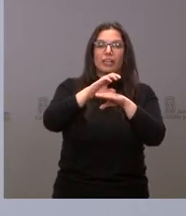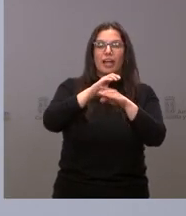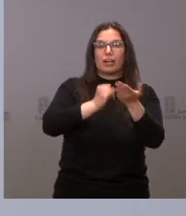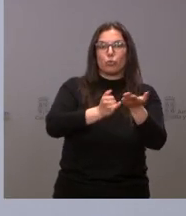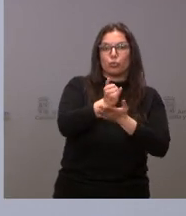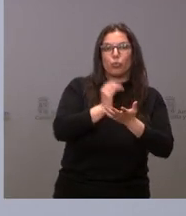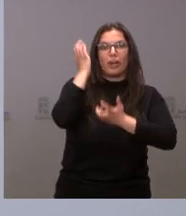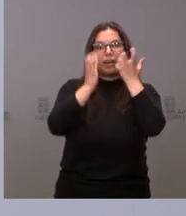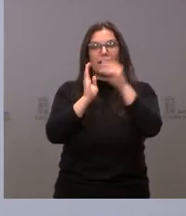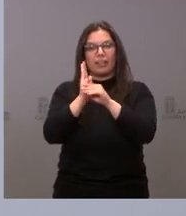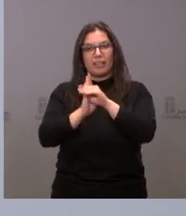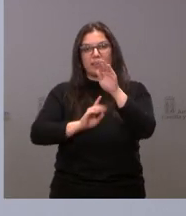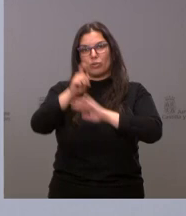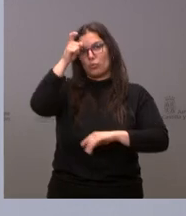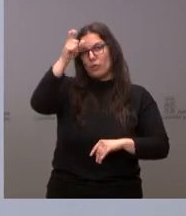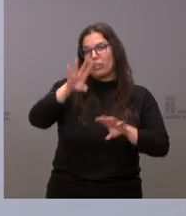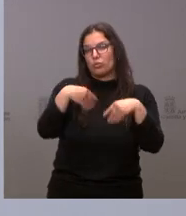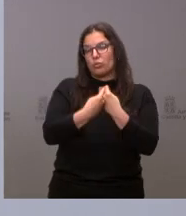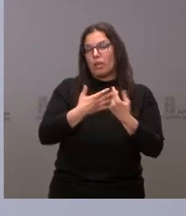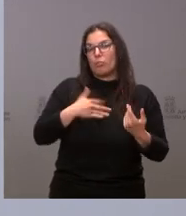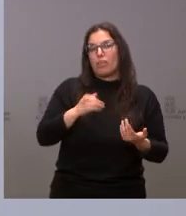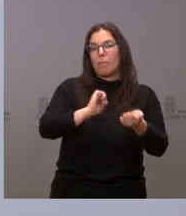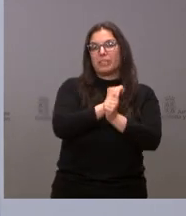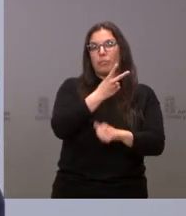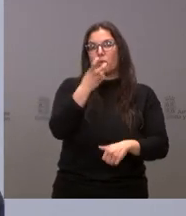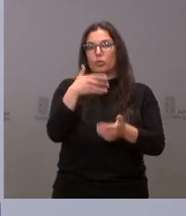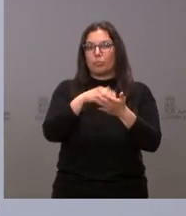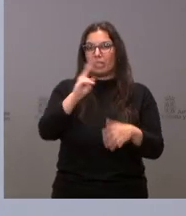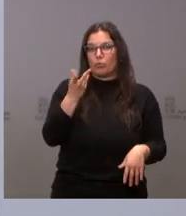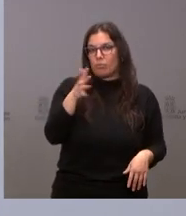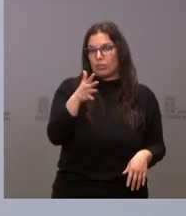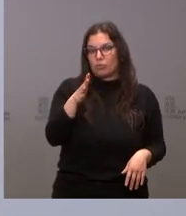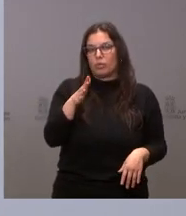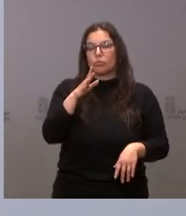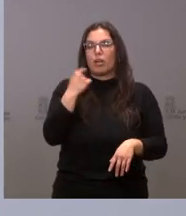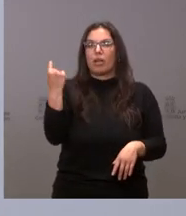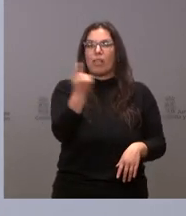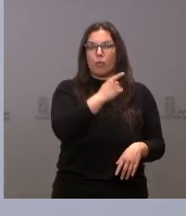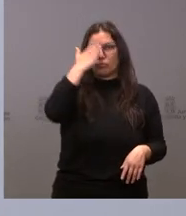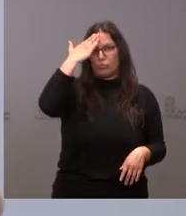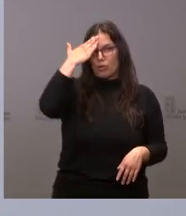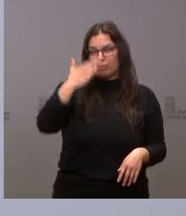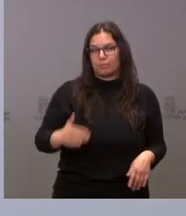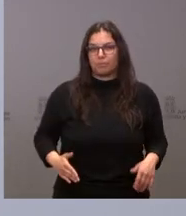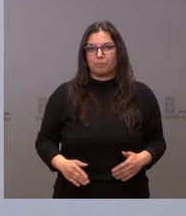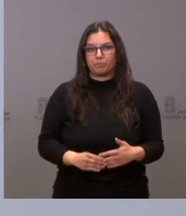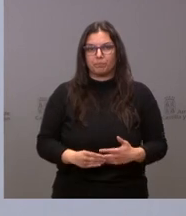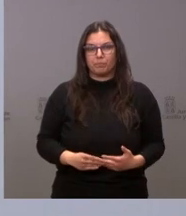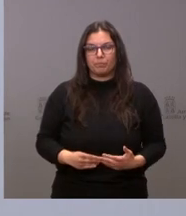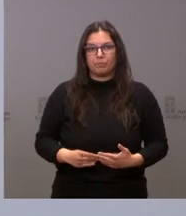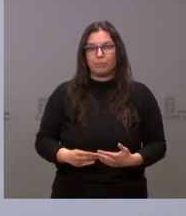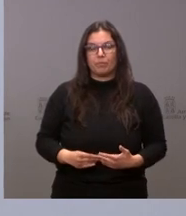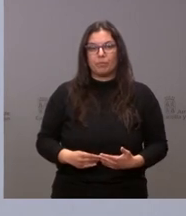Estamos hablando de préstamos en torno a los 200.000 euros por titular de explotación agraria. Para